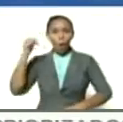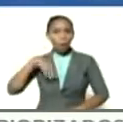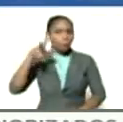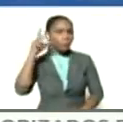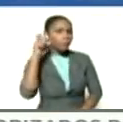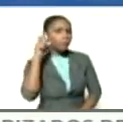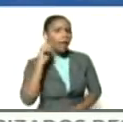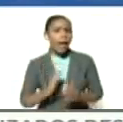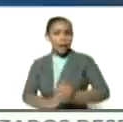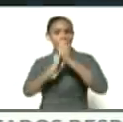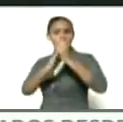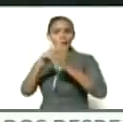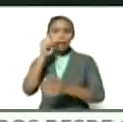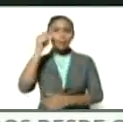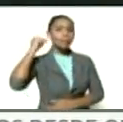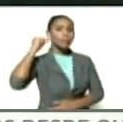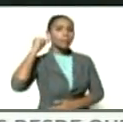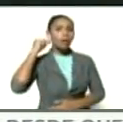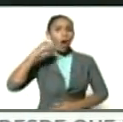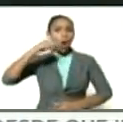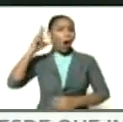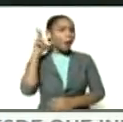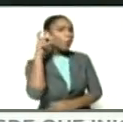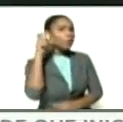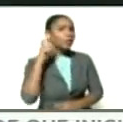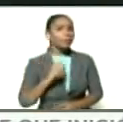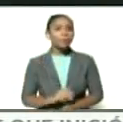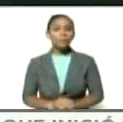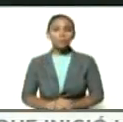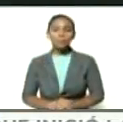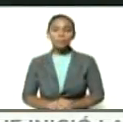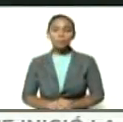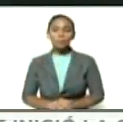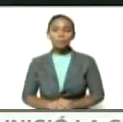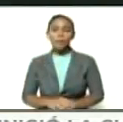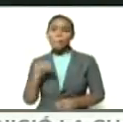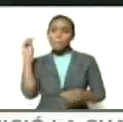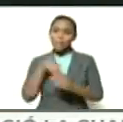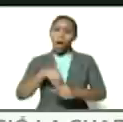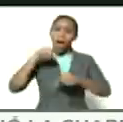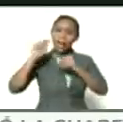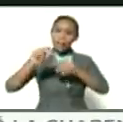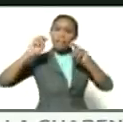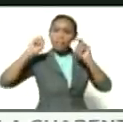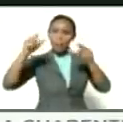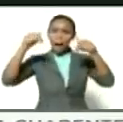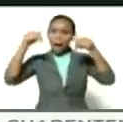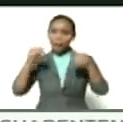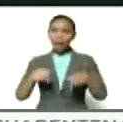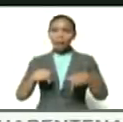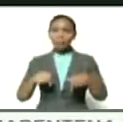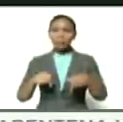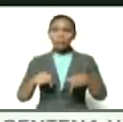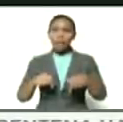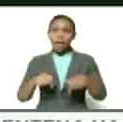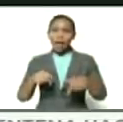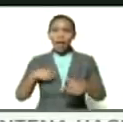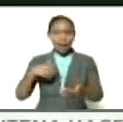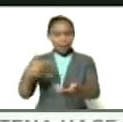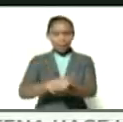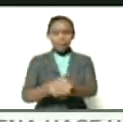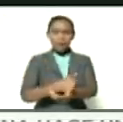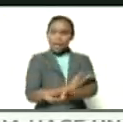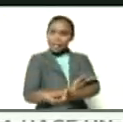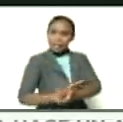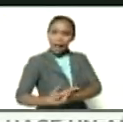líderes y lideresas oído metámonos ese concepto aquí en las venas en la